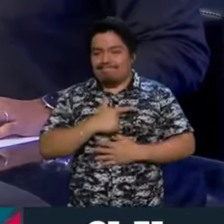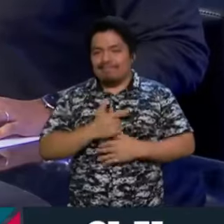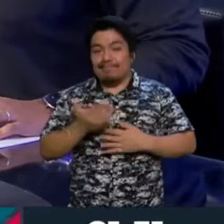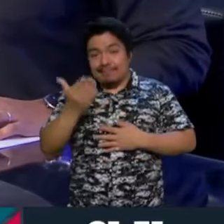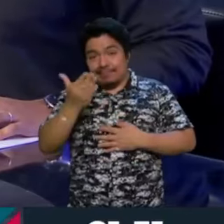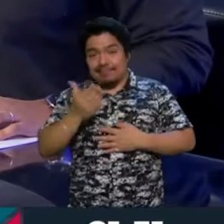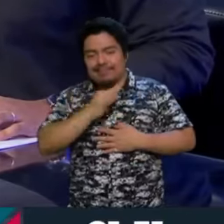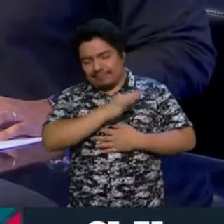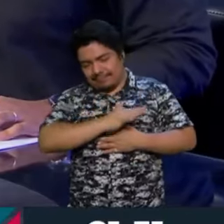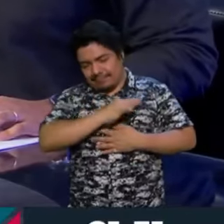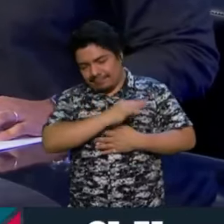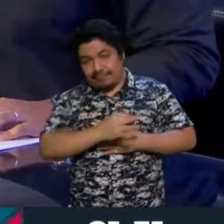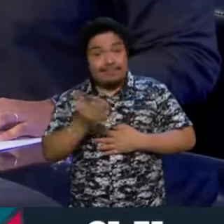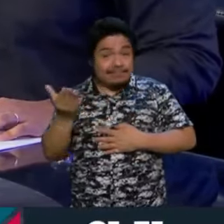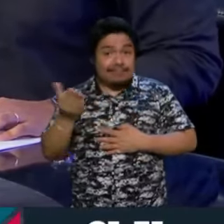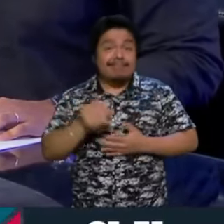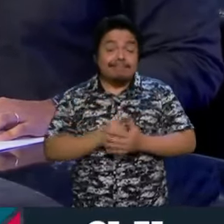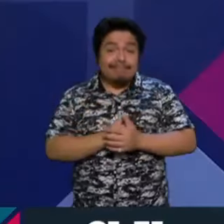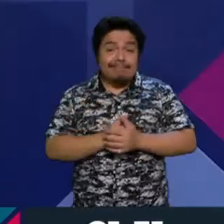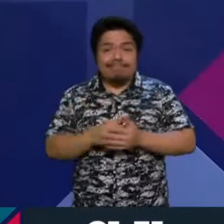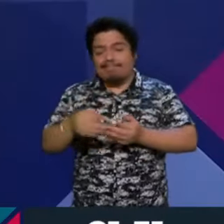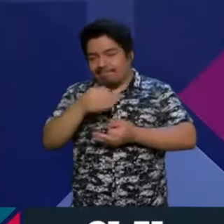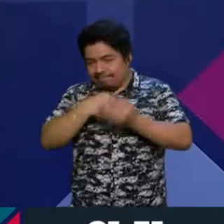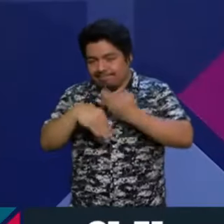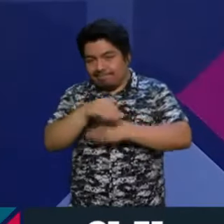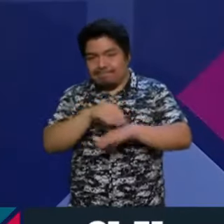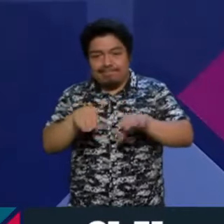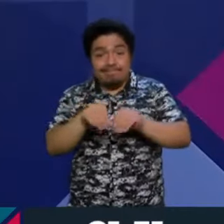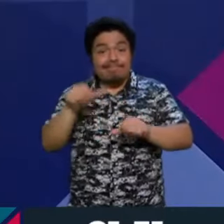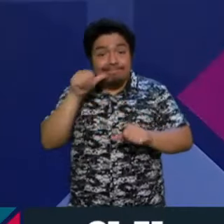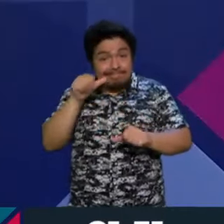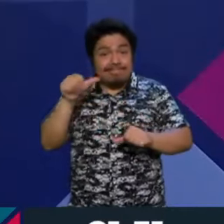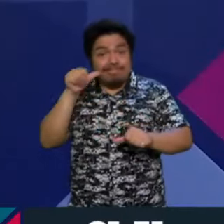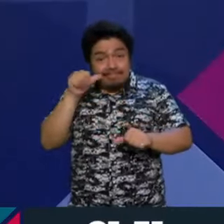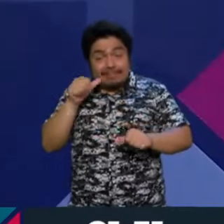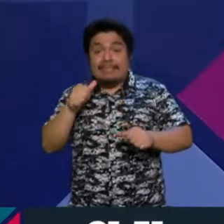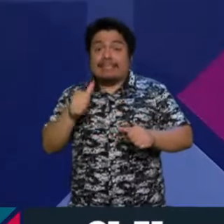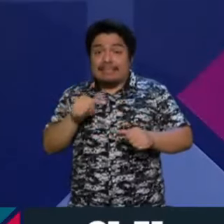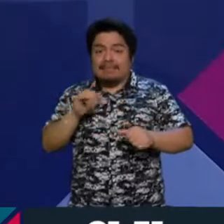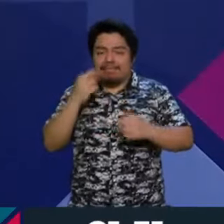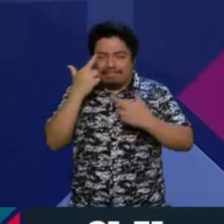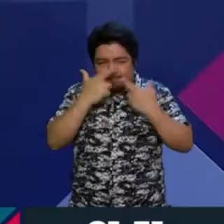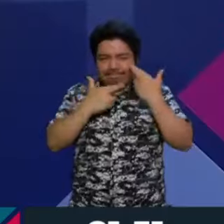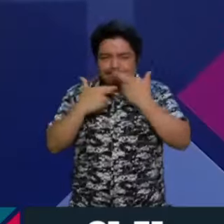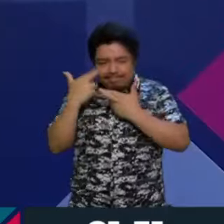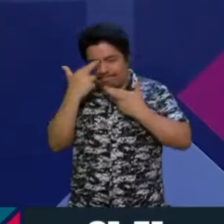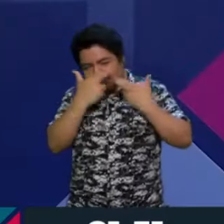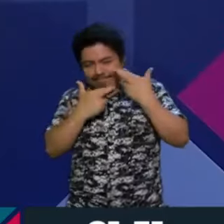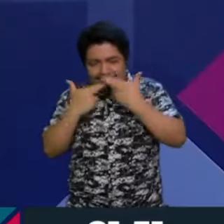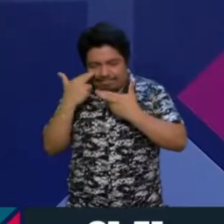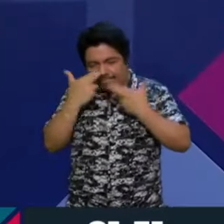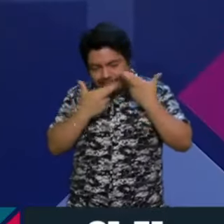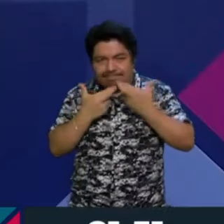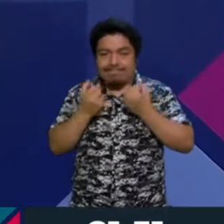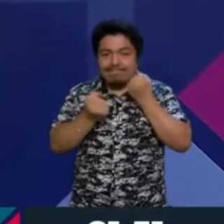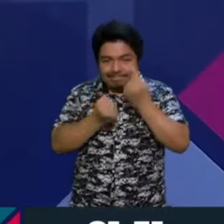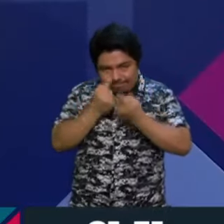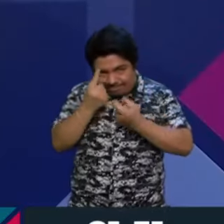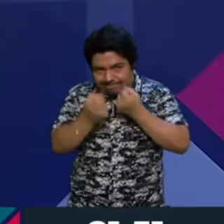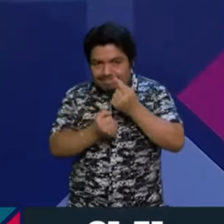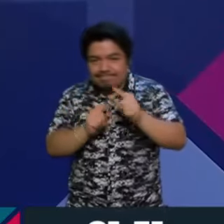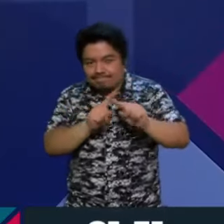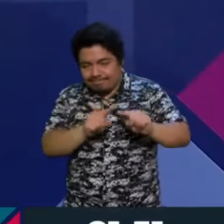felicidades por el espacio, felicidades por la cobertura de ayer. Tuve ocasión de checar lo que pasaba en